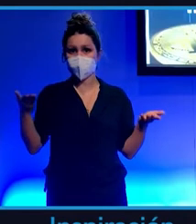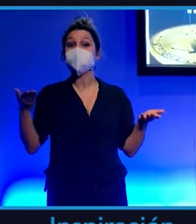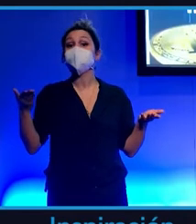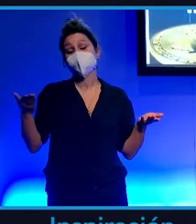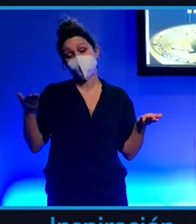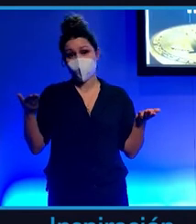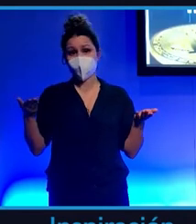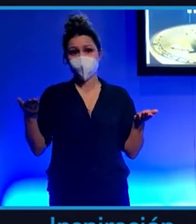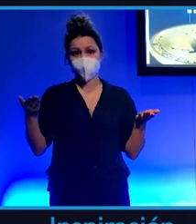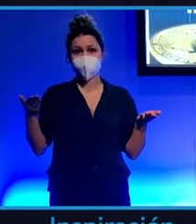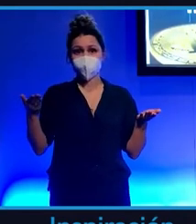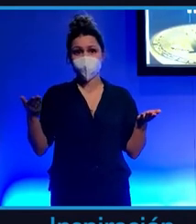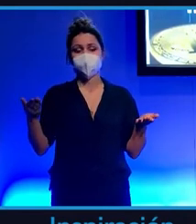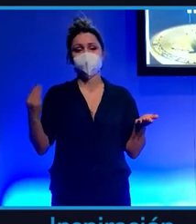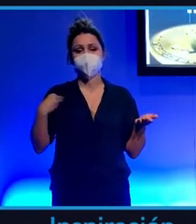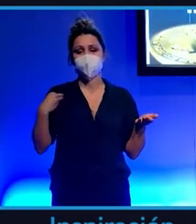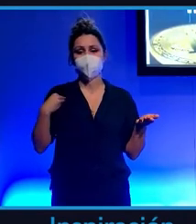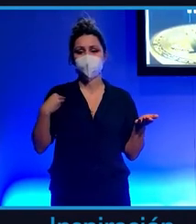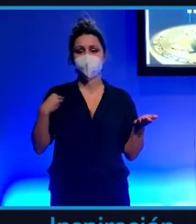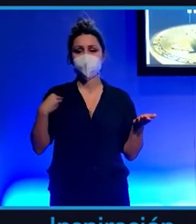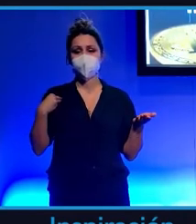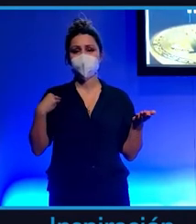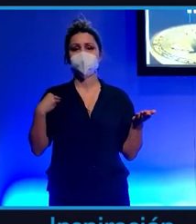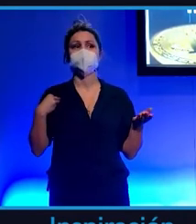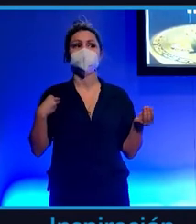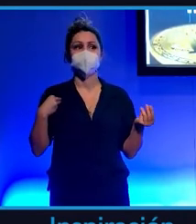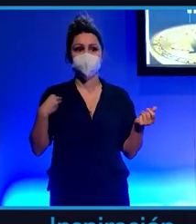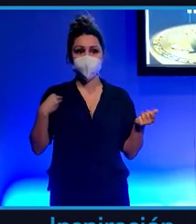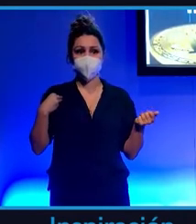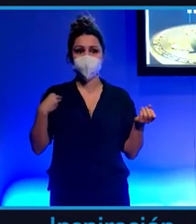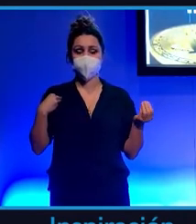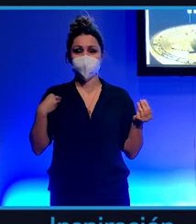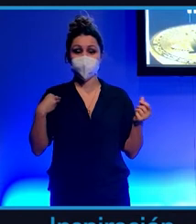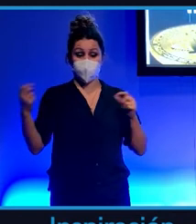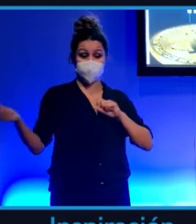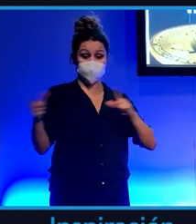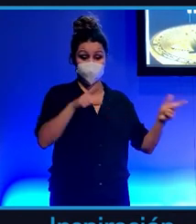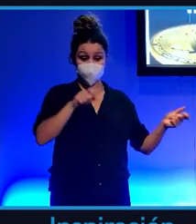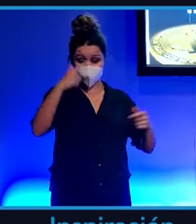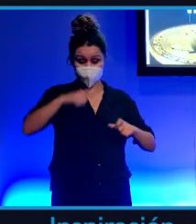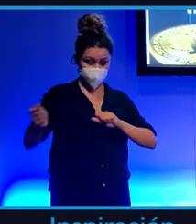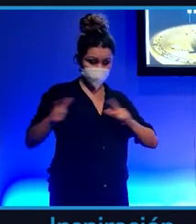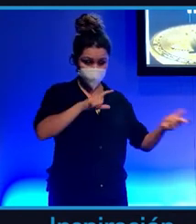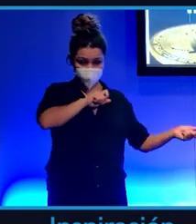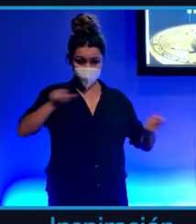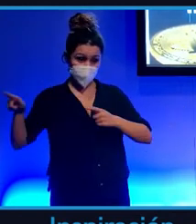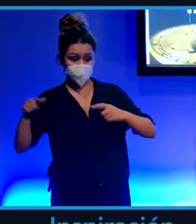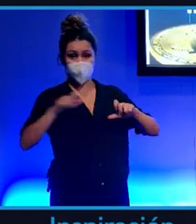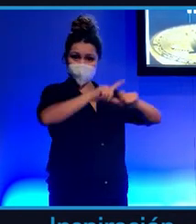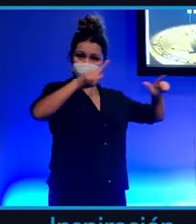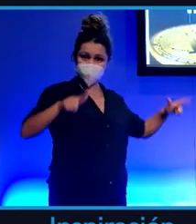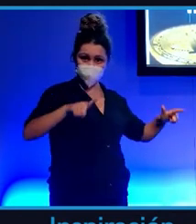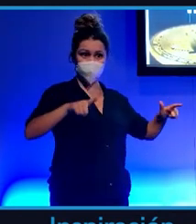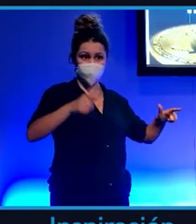a... Que parece que era... O cualquiera que hacía una transferencia a un exchange pues parece que lo